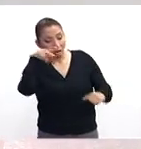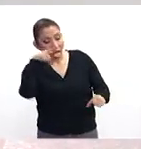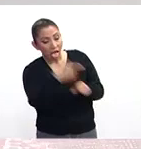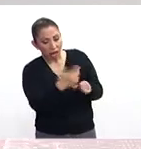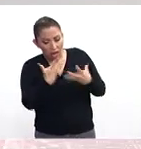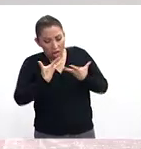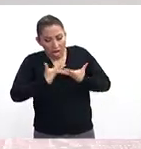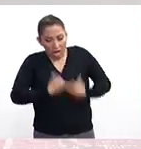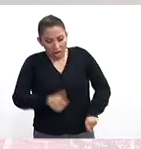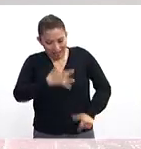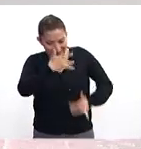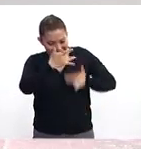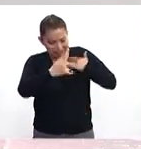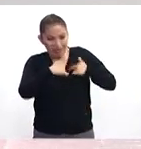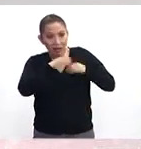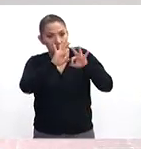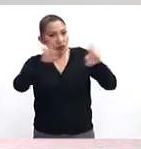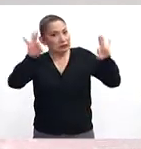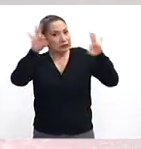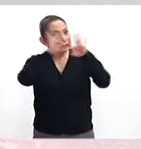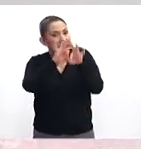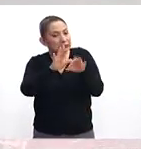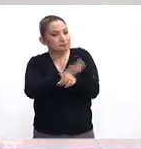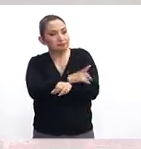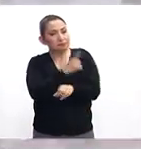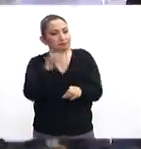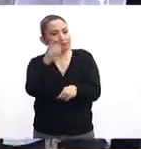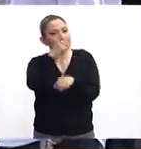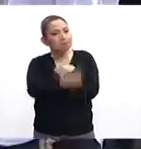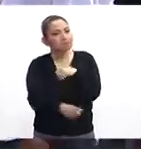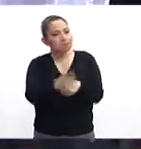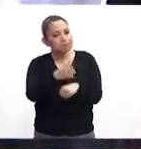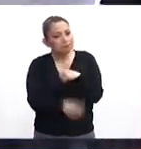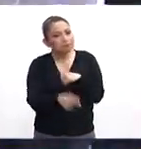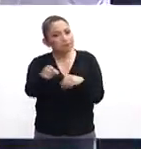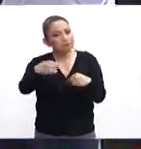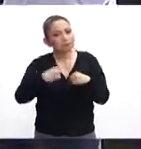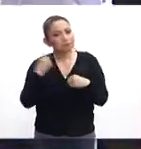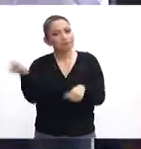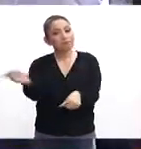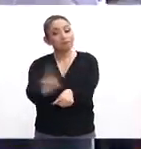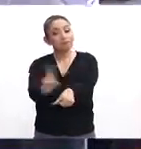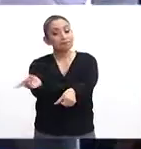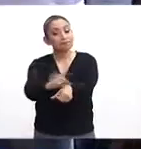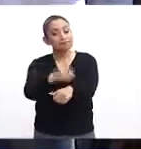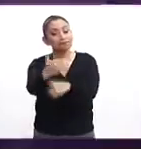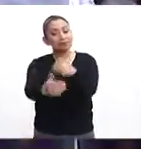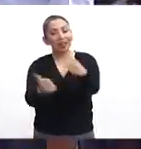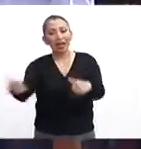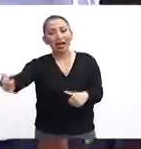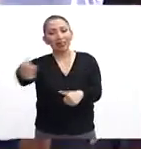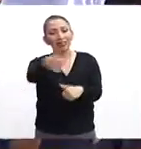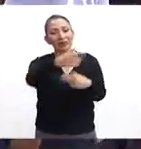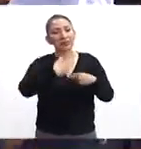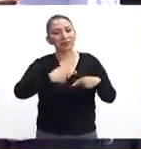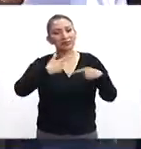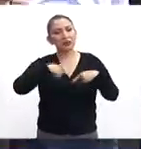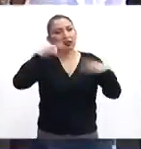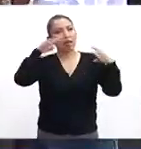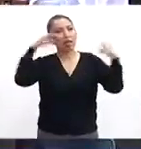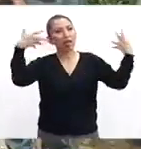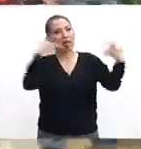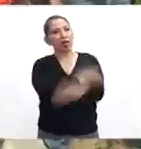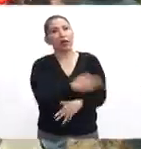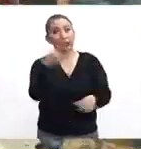emocional tiene gran relevancia porque afecta la vida cotidiana de cada una de las personas que se han visto